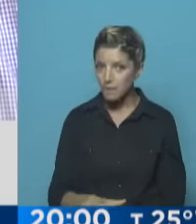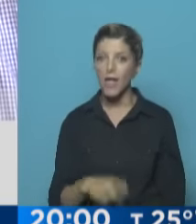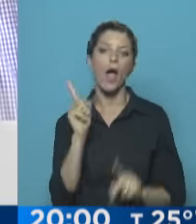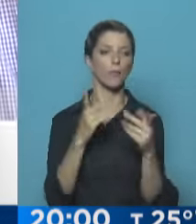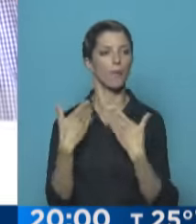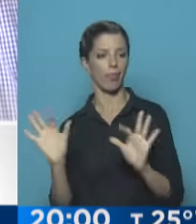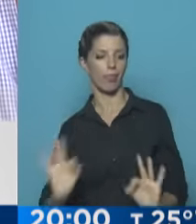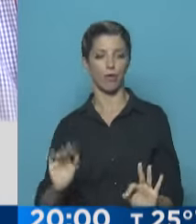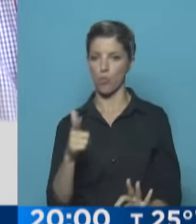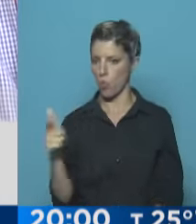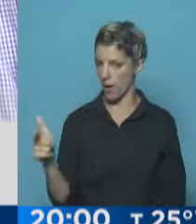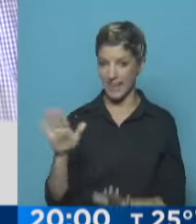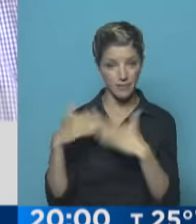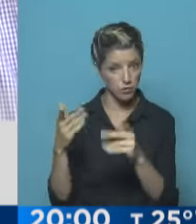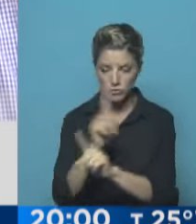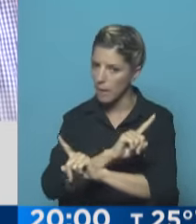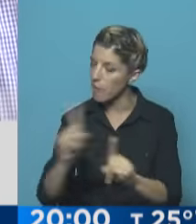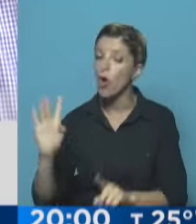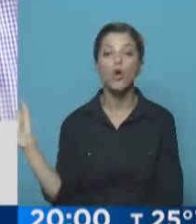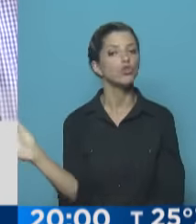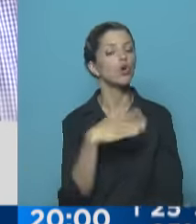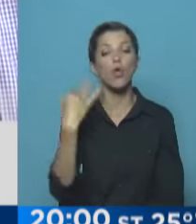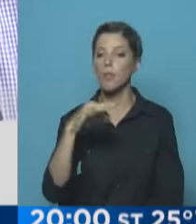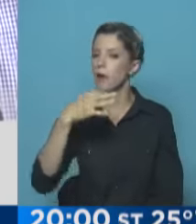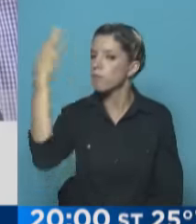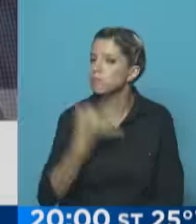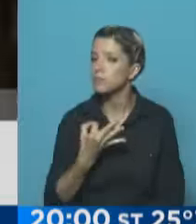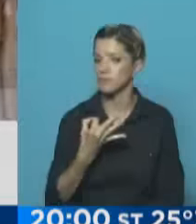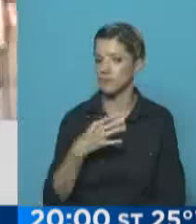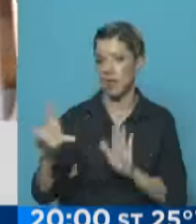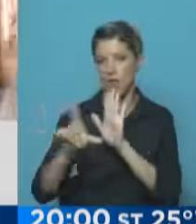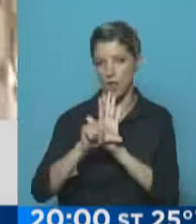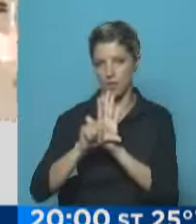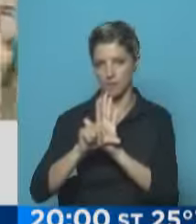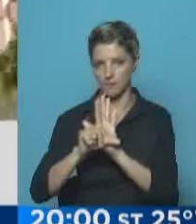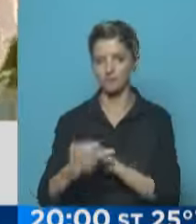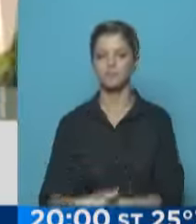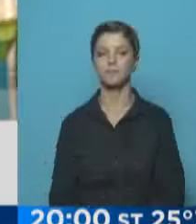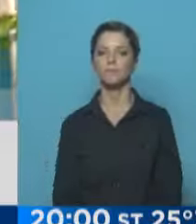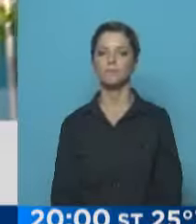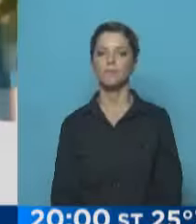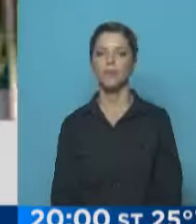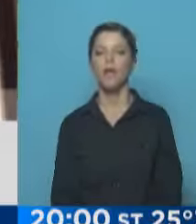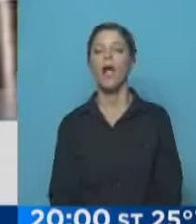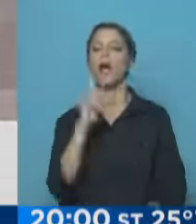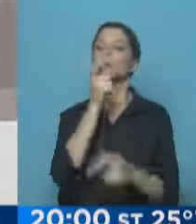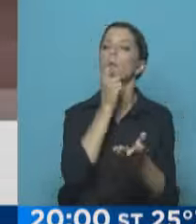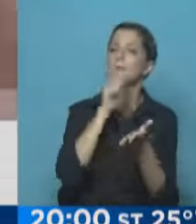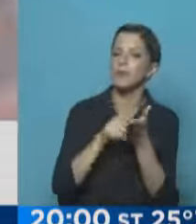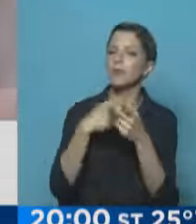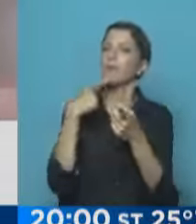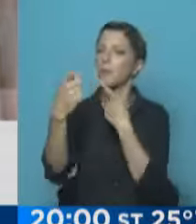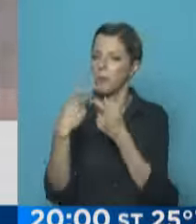nadie, no hay excepciones para nadie, todos tienen que cumplir como corresponde dentro de la ley. Al responder preguntas de los periodistas, el